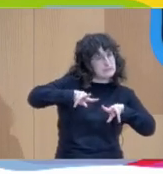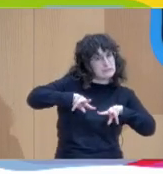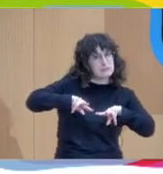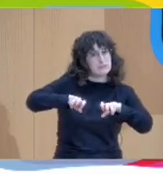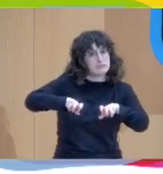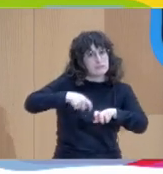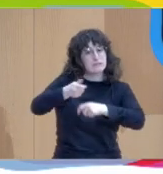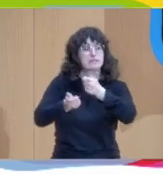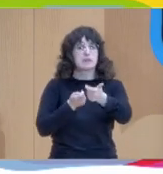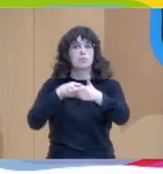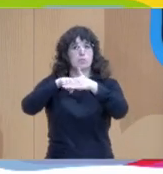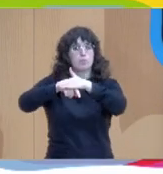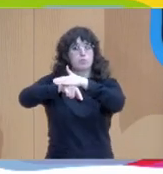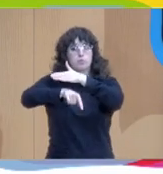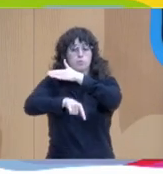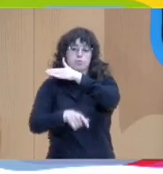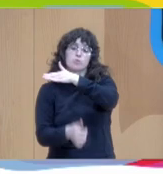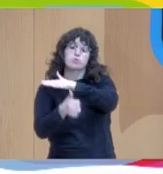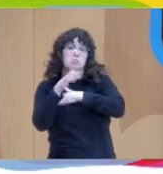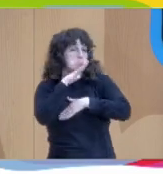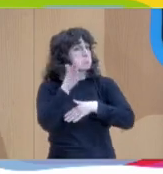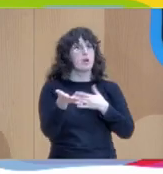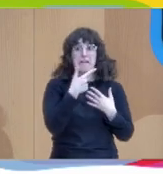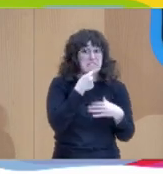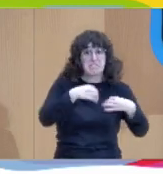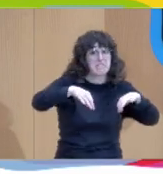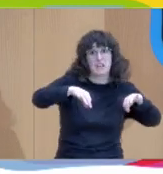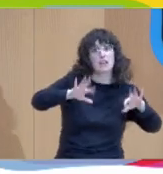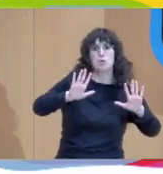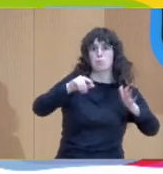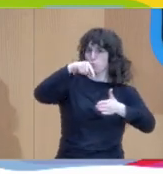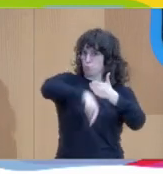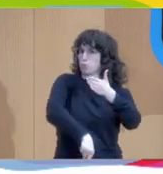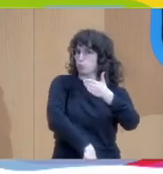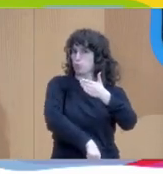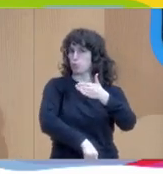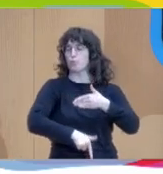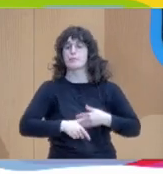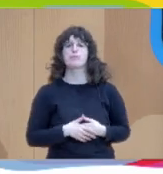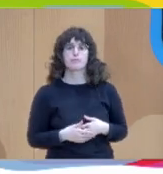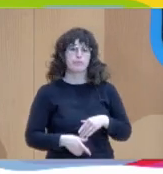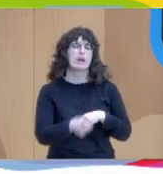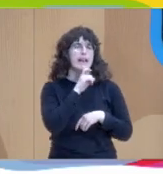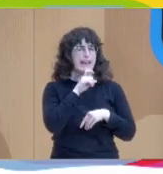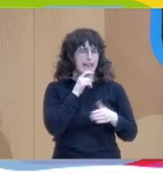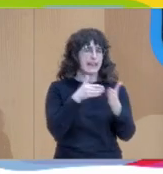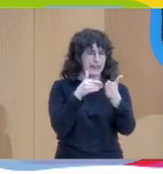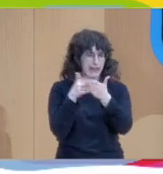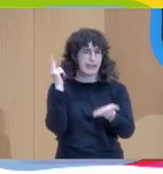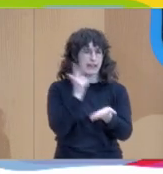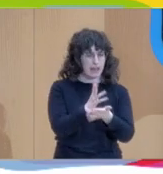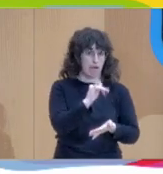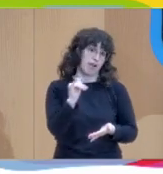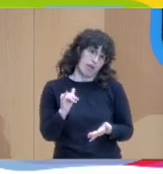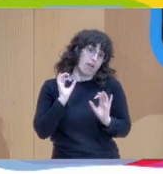va profundizando porque es muy sencillo pero es muy profundo. Tiene sus dificultades y sus retos que son las dos caras de la moneda.